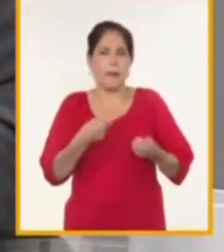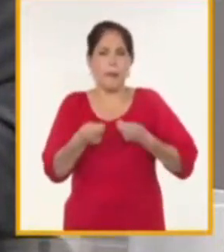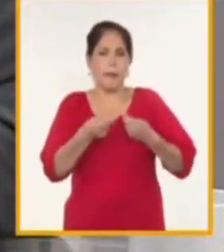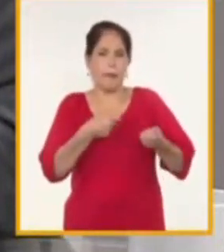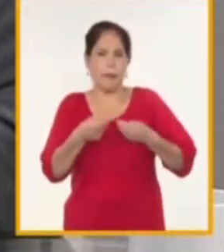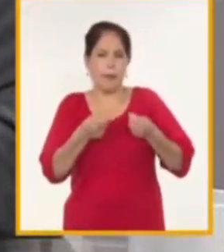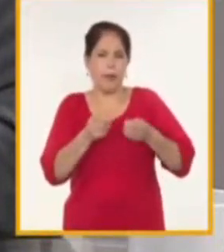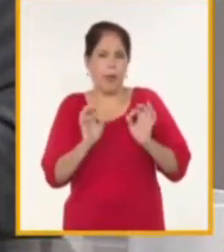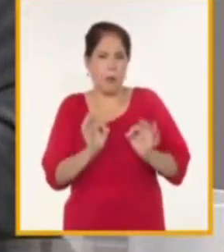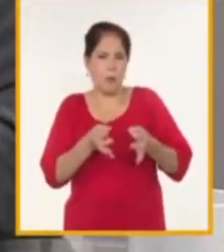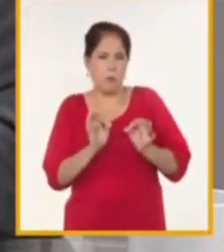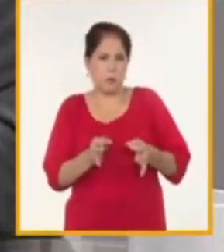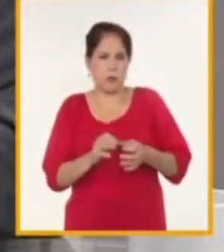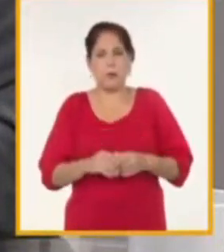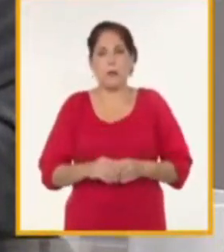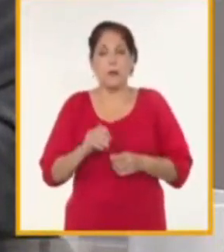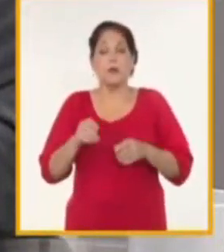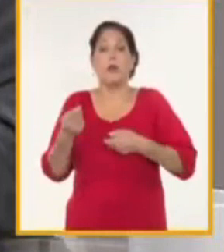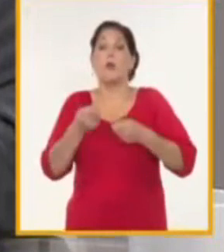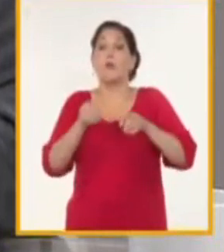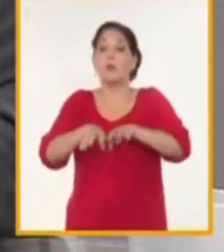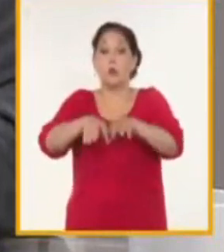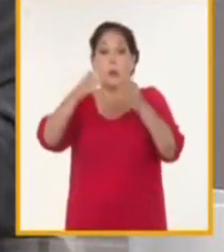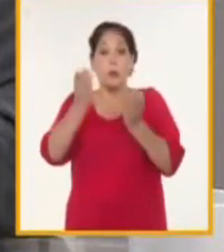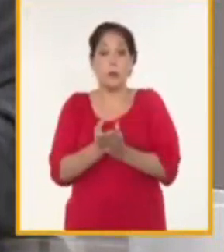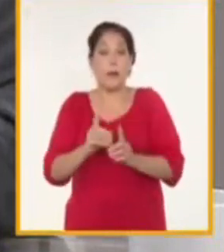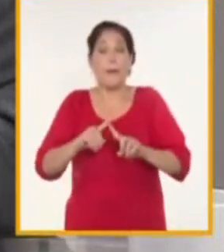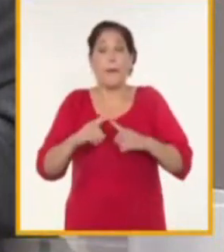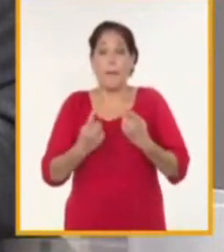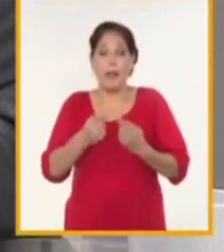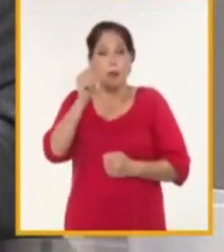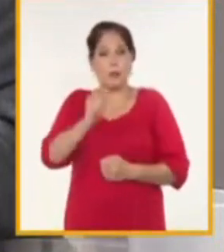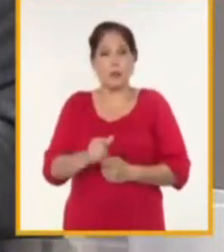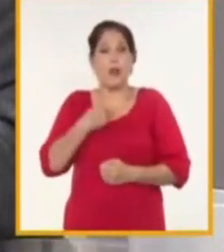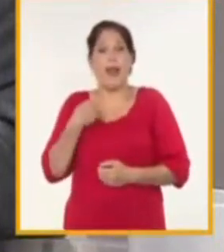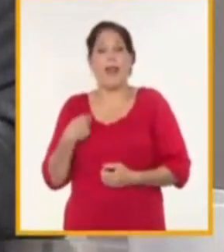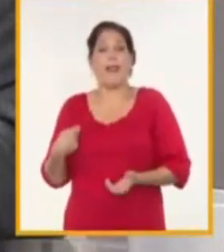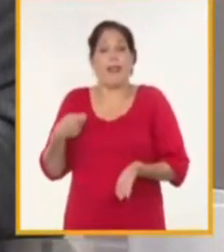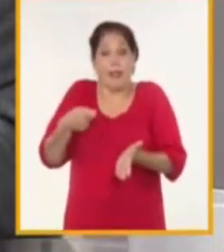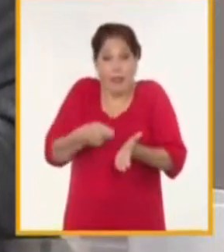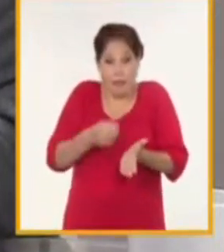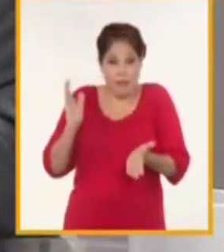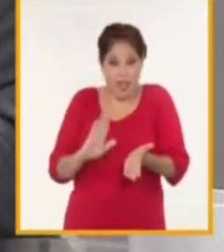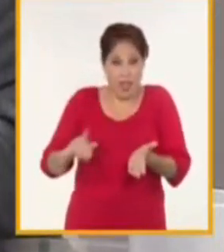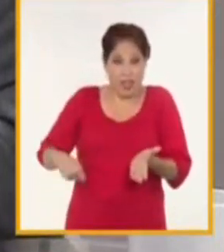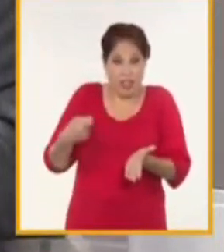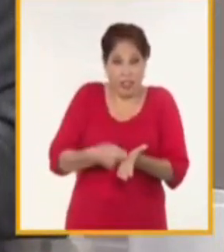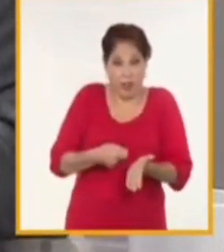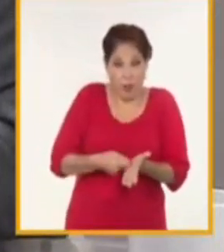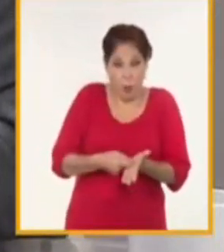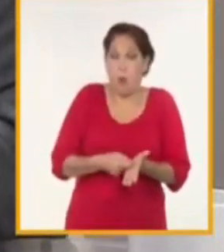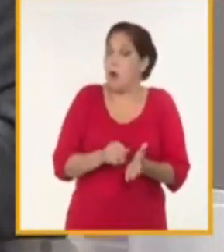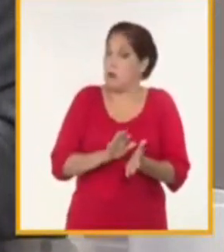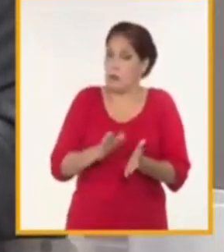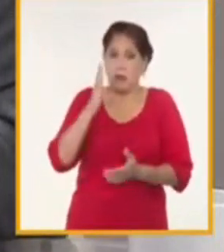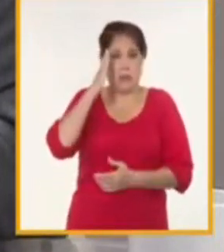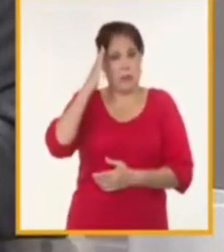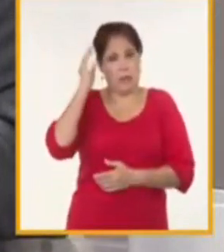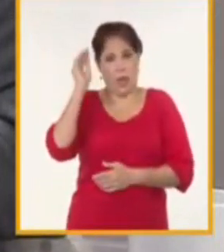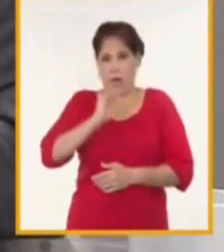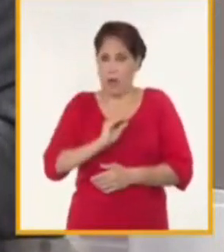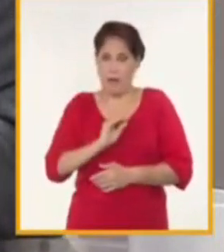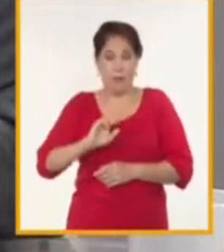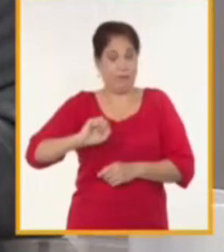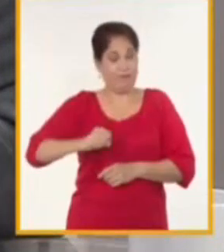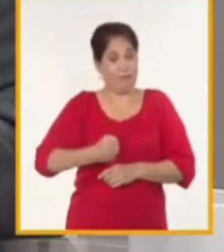de comercio mundial. Sin embargo, todo el que decide invertir en Cuba está asignado por el